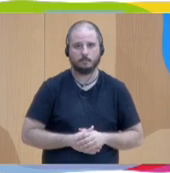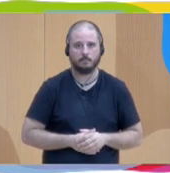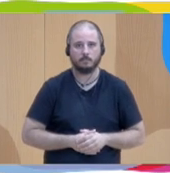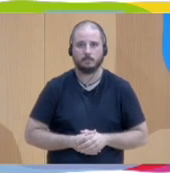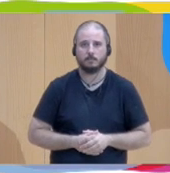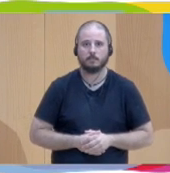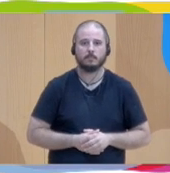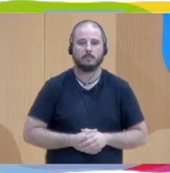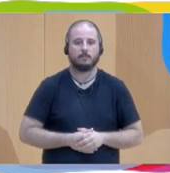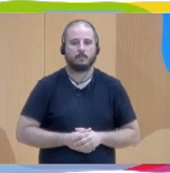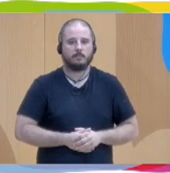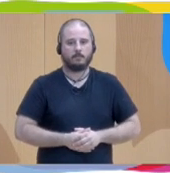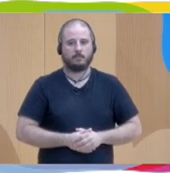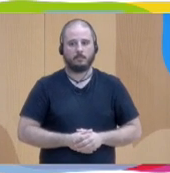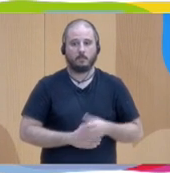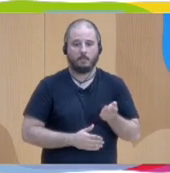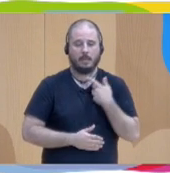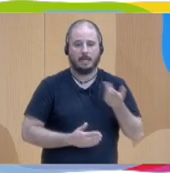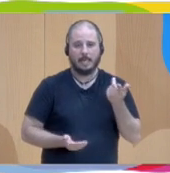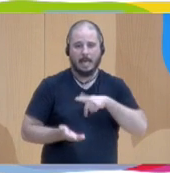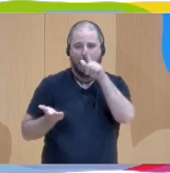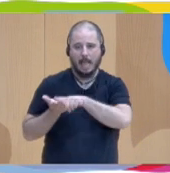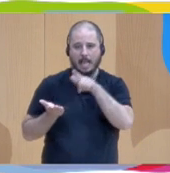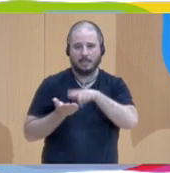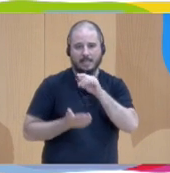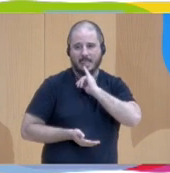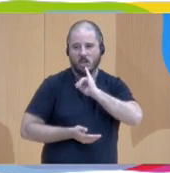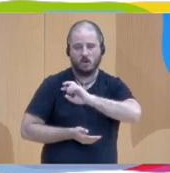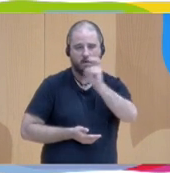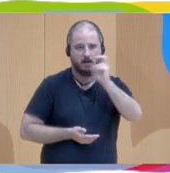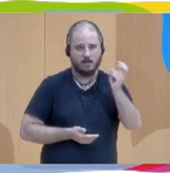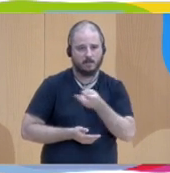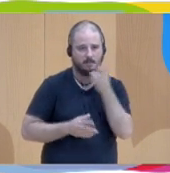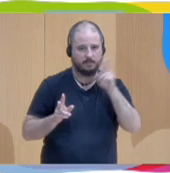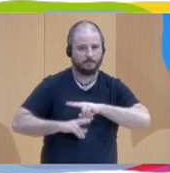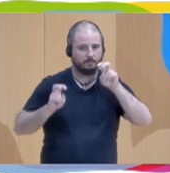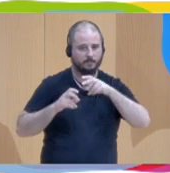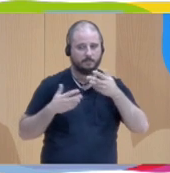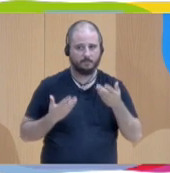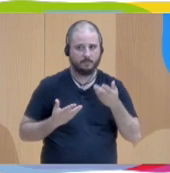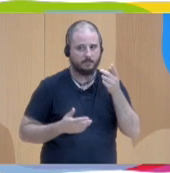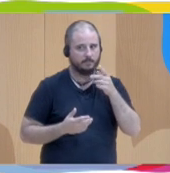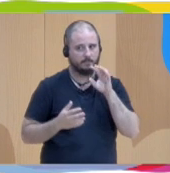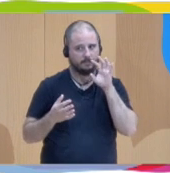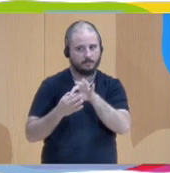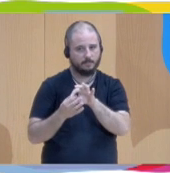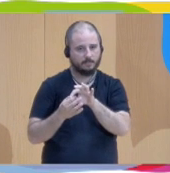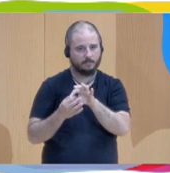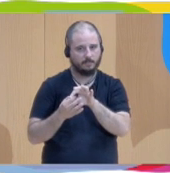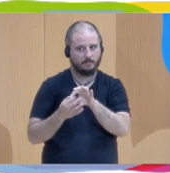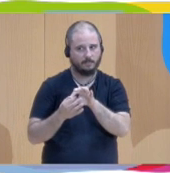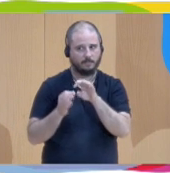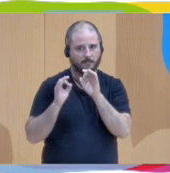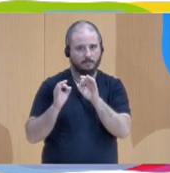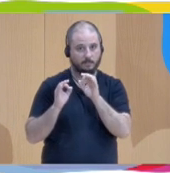including the languages westerns, it's also a question about the cultural backgrounds. So, how we understand